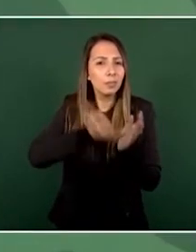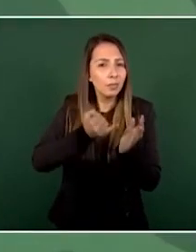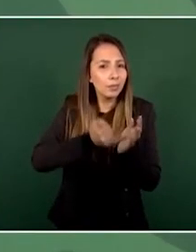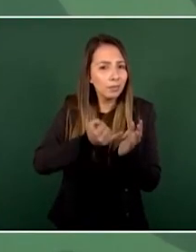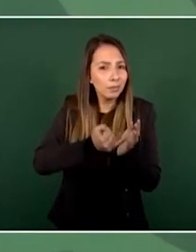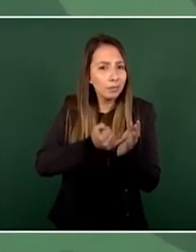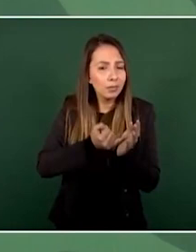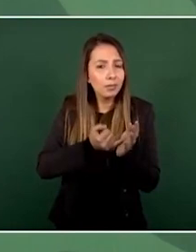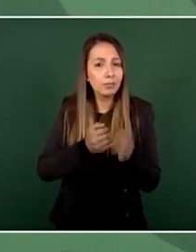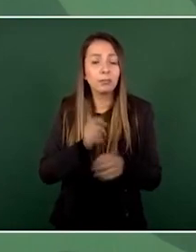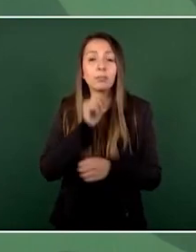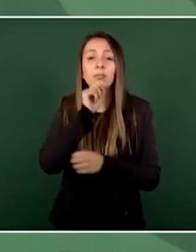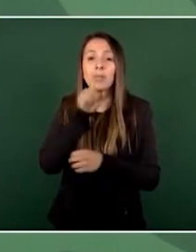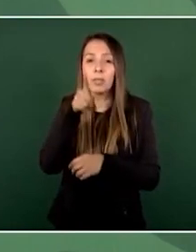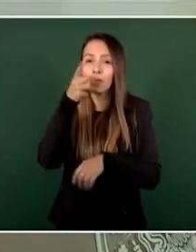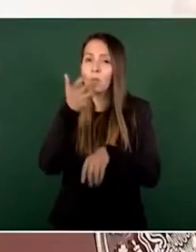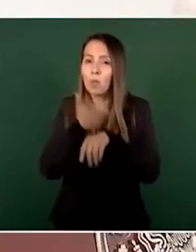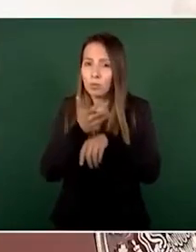gobierno de Estados Unidos